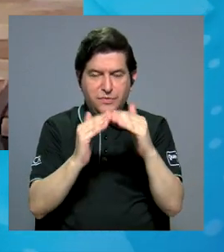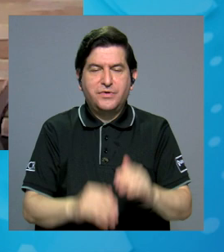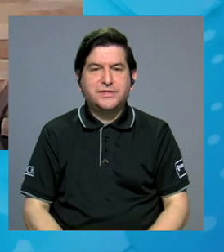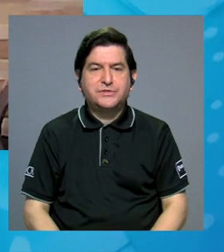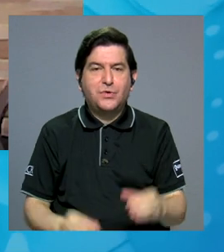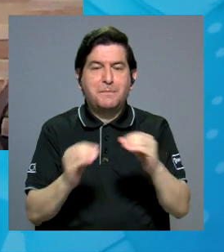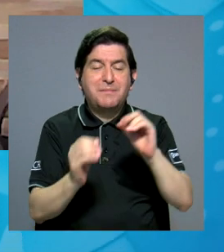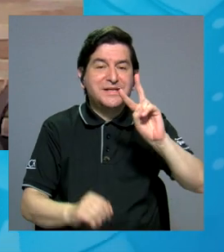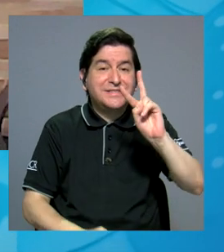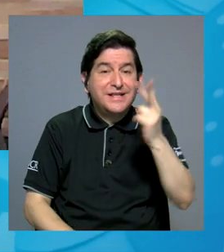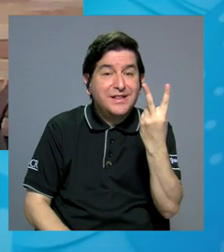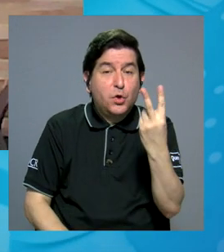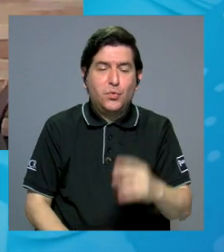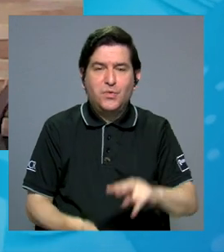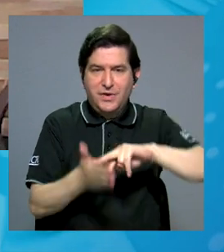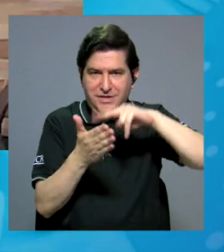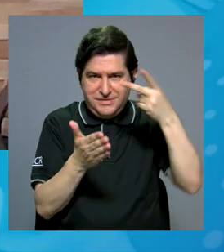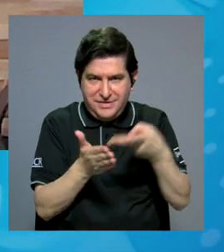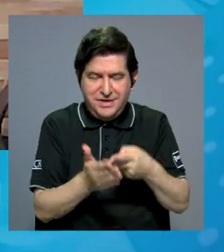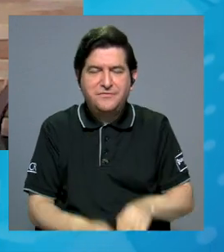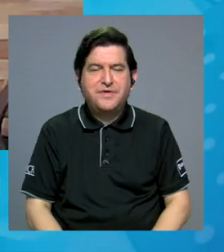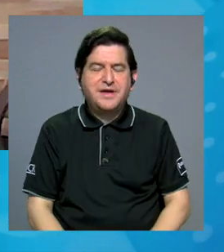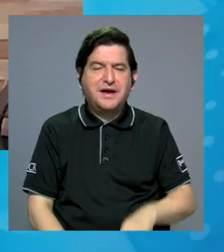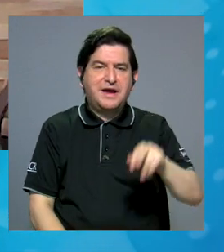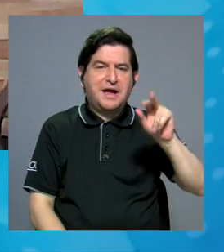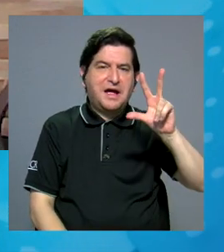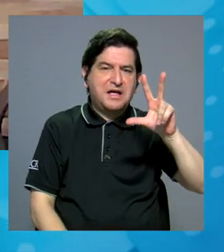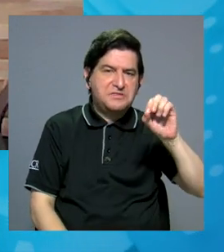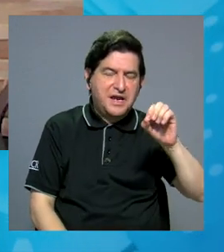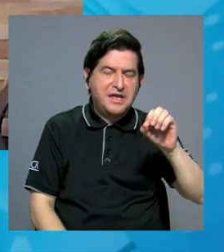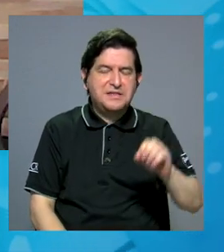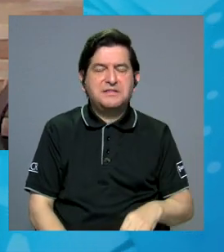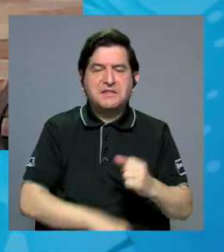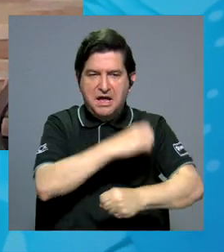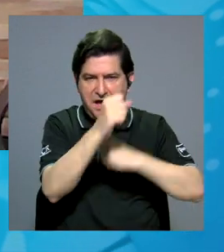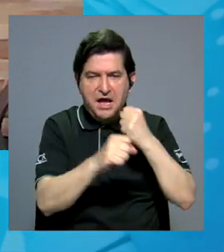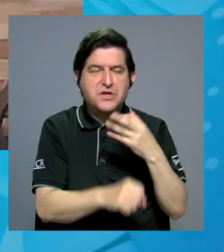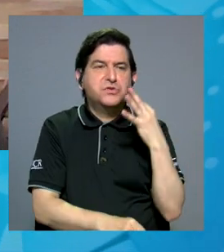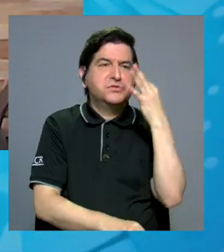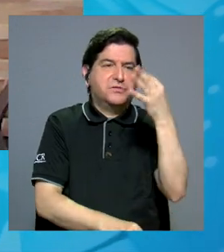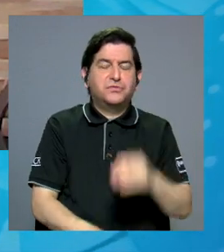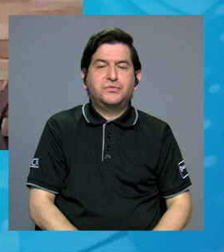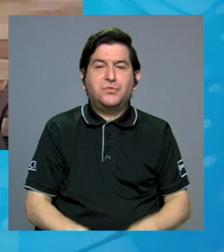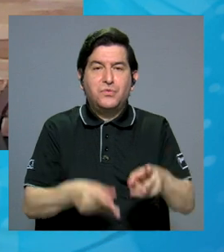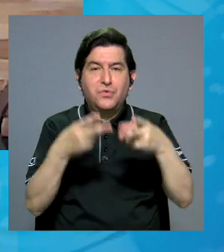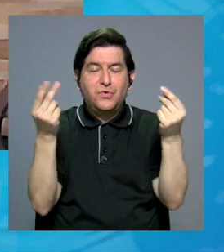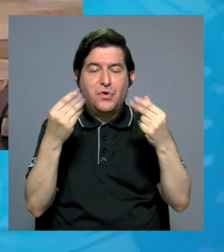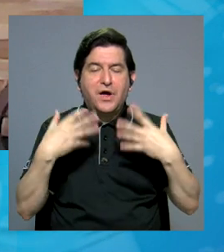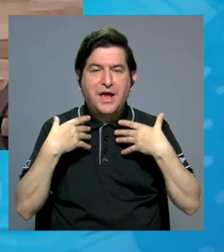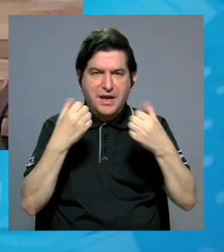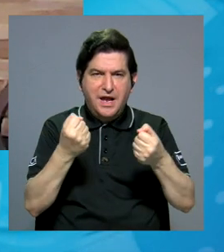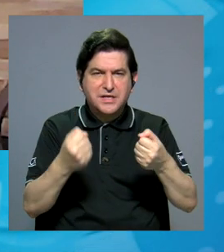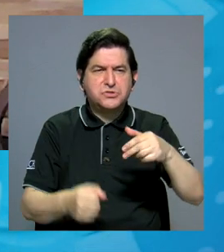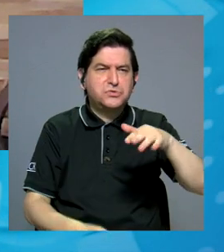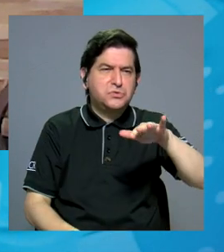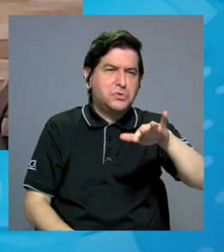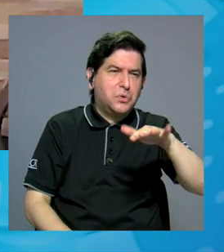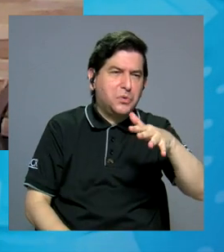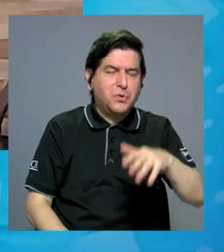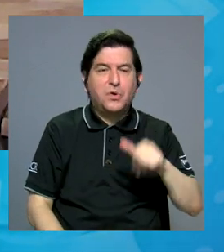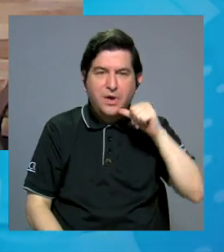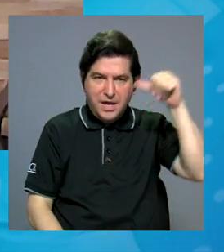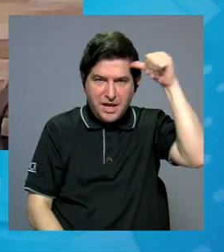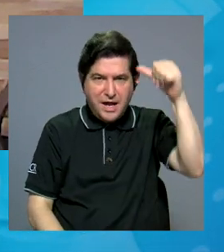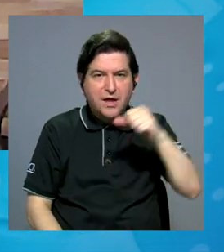es más del doble, significa que de aquí a 30, un poquito más de años, el gasto en salud va a rondar para